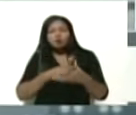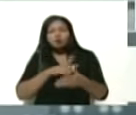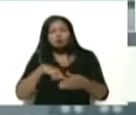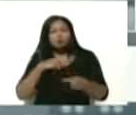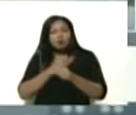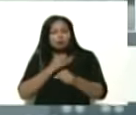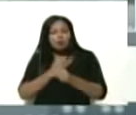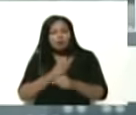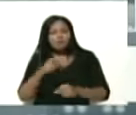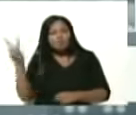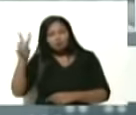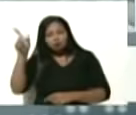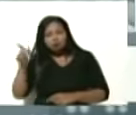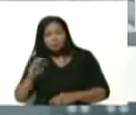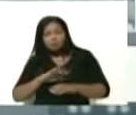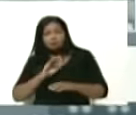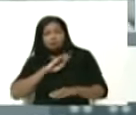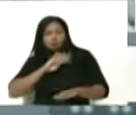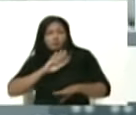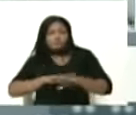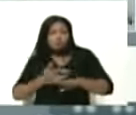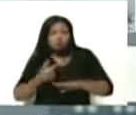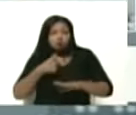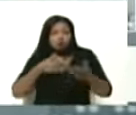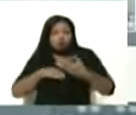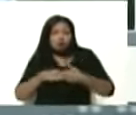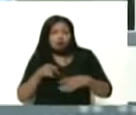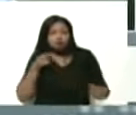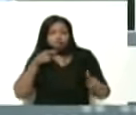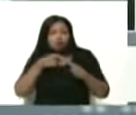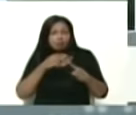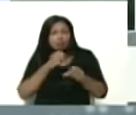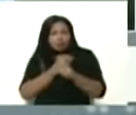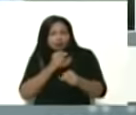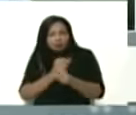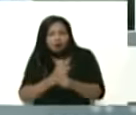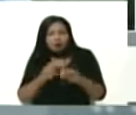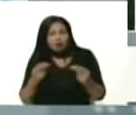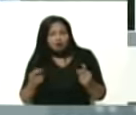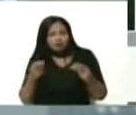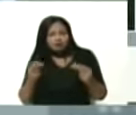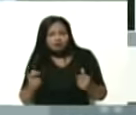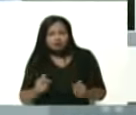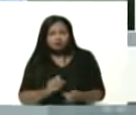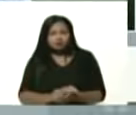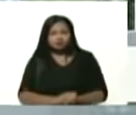porque sé que van por el camino correcto del trabajo la eficiencia